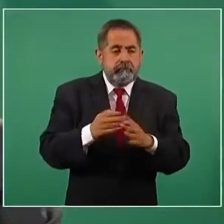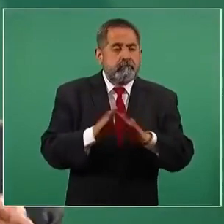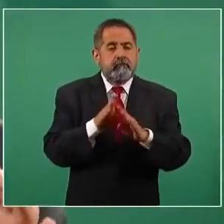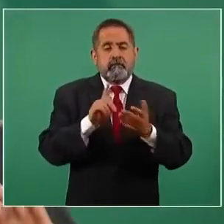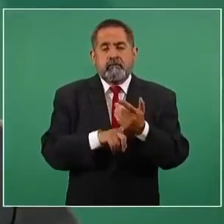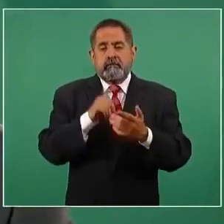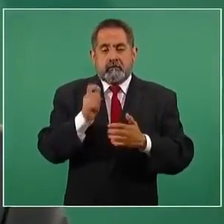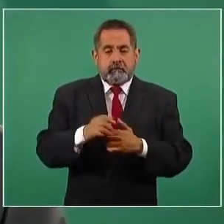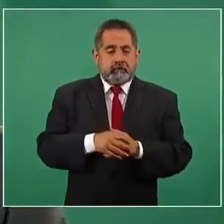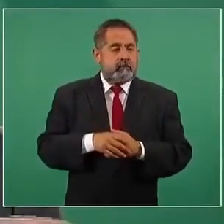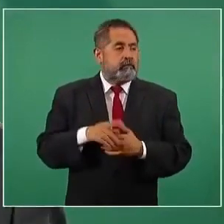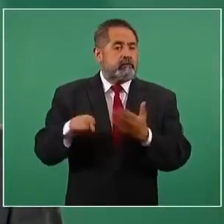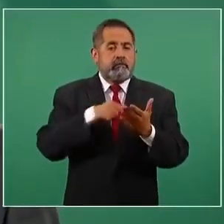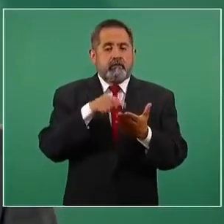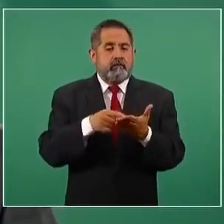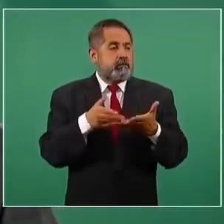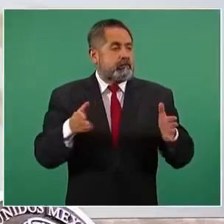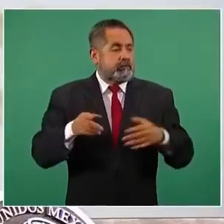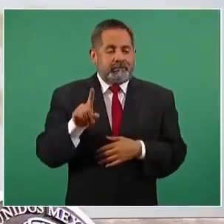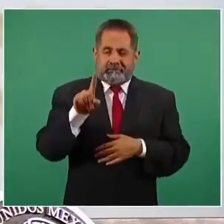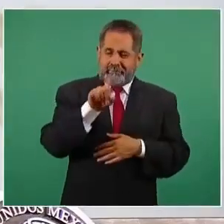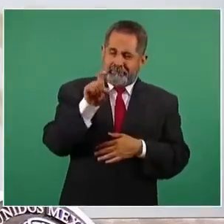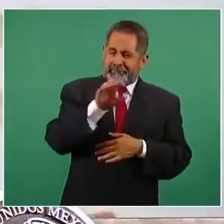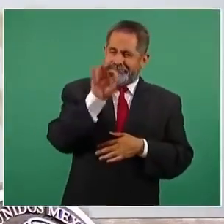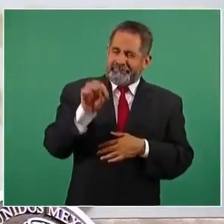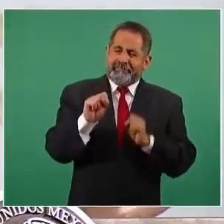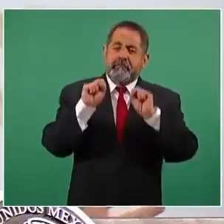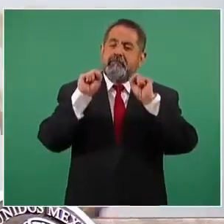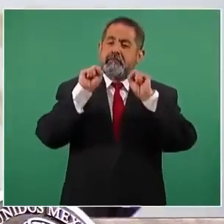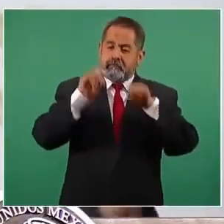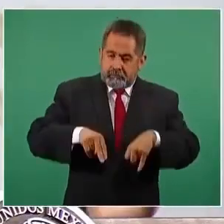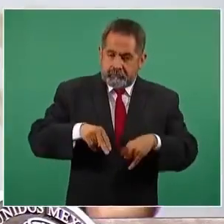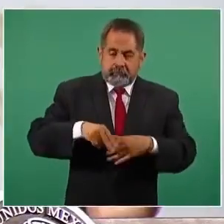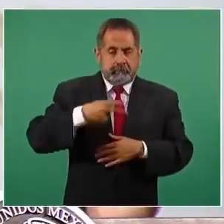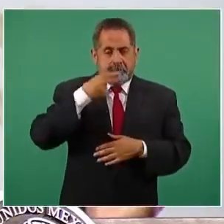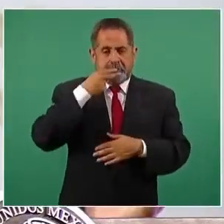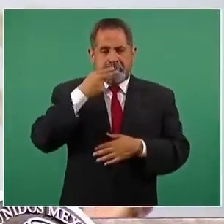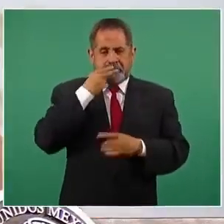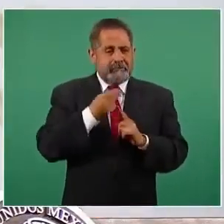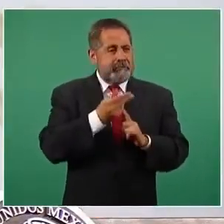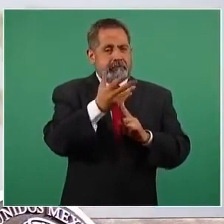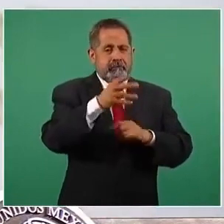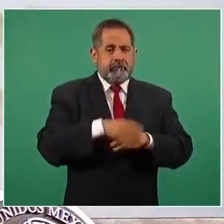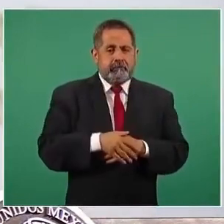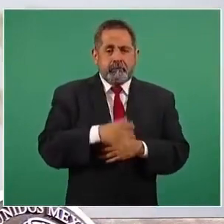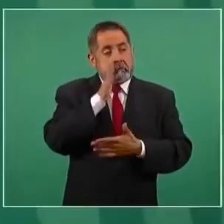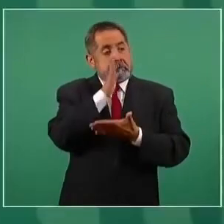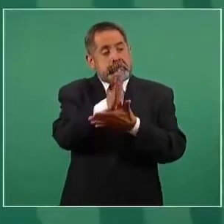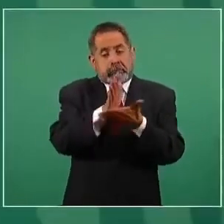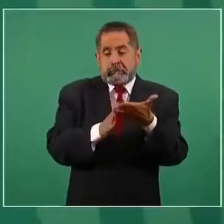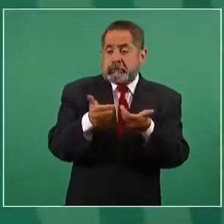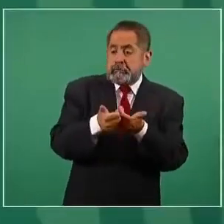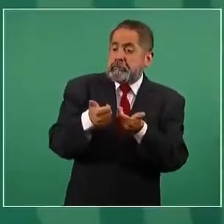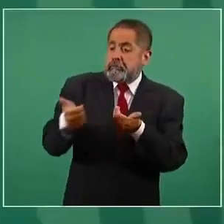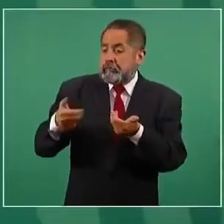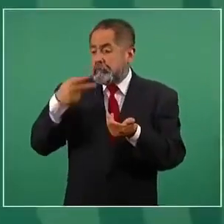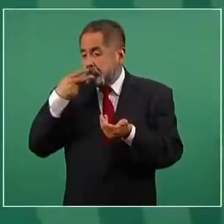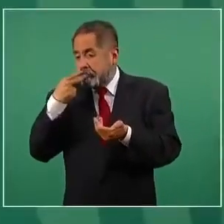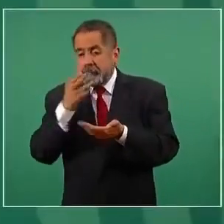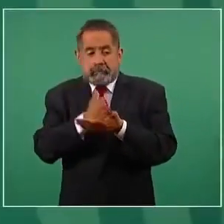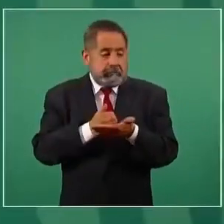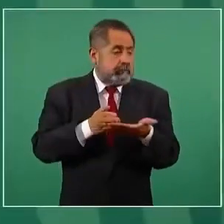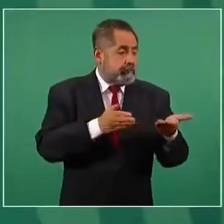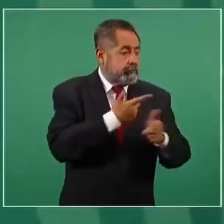precisamente espacios 100% libres de humo, que ya no vayamos a un lugar público y exista todavía el área de fumadores,